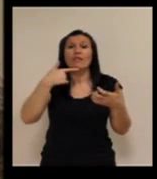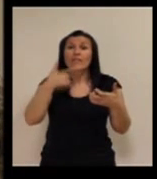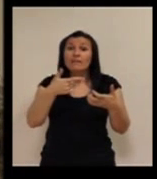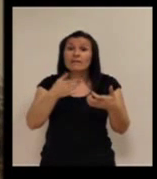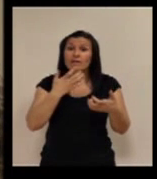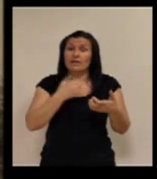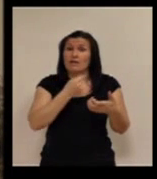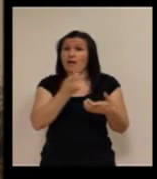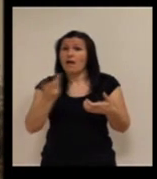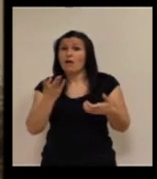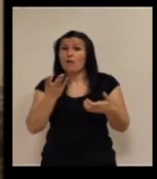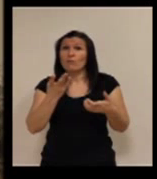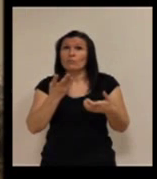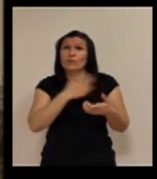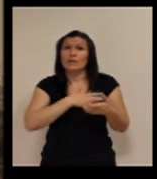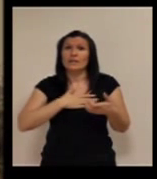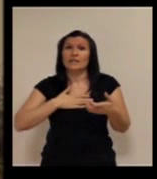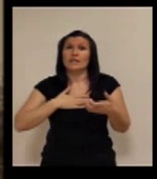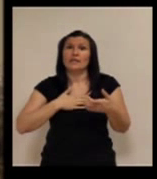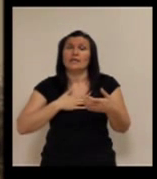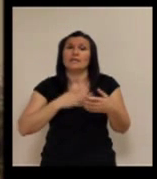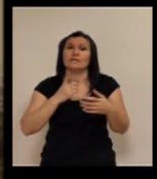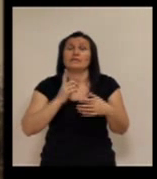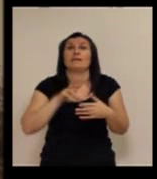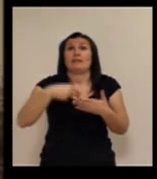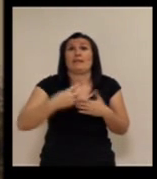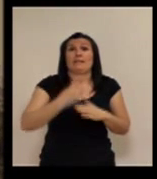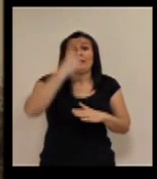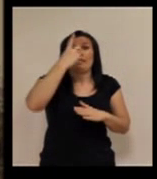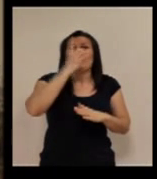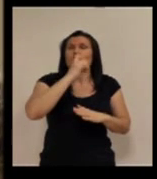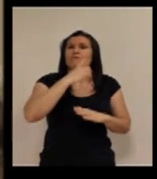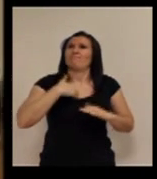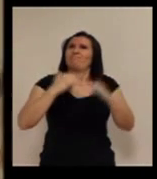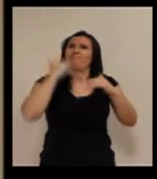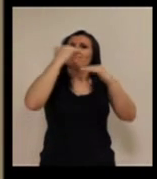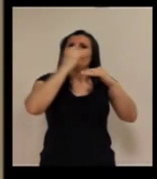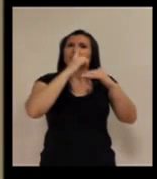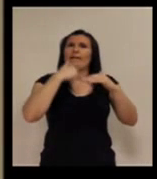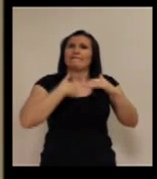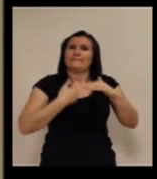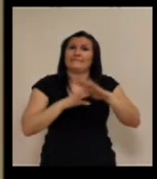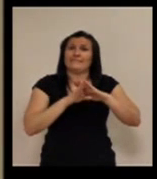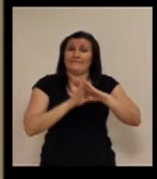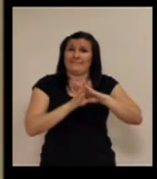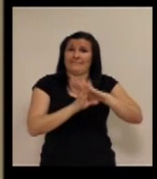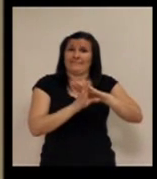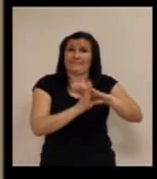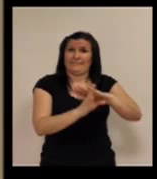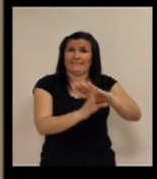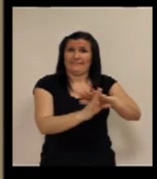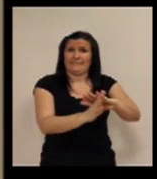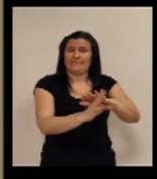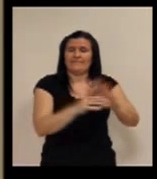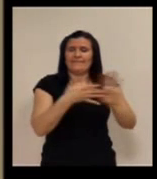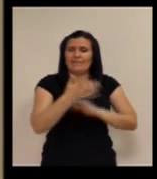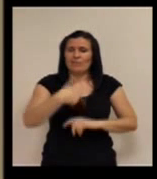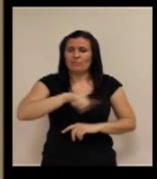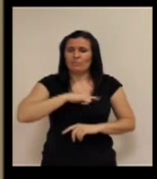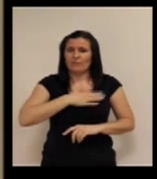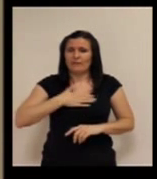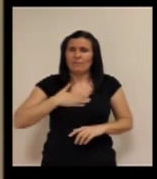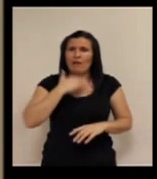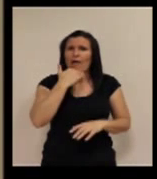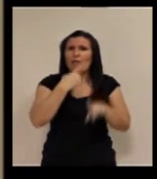que ahoga alguien no es caerse al río, sino es mantenerse sumergido en él. Entonces yo siempre digo que si queremos que pase algo diferente,